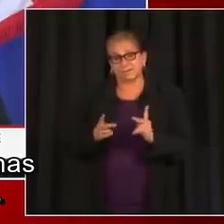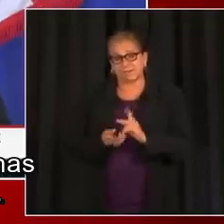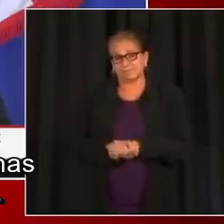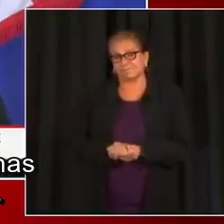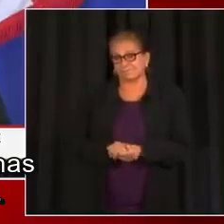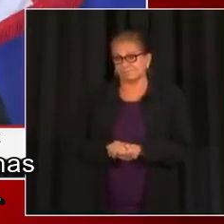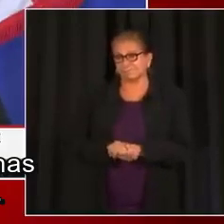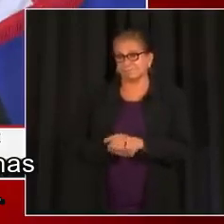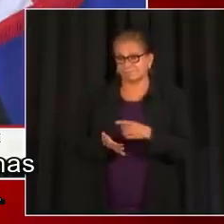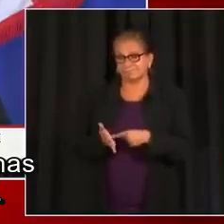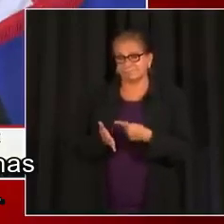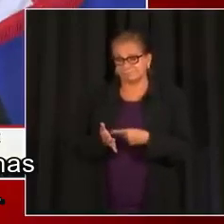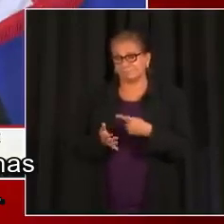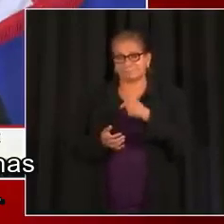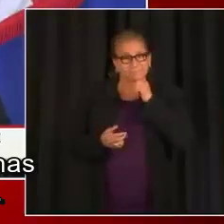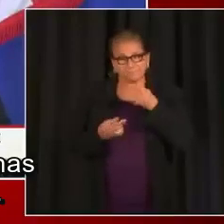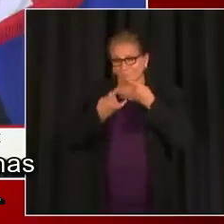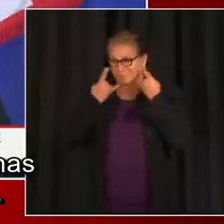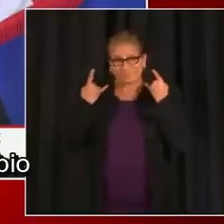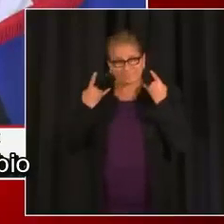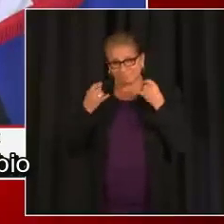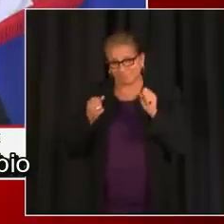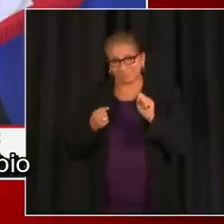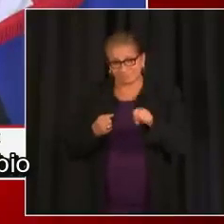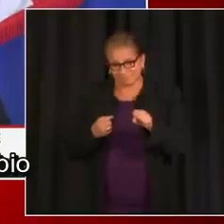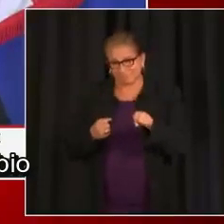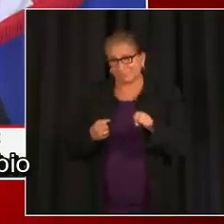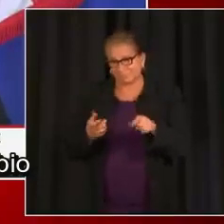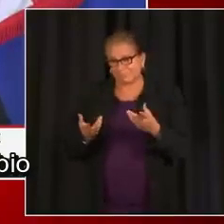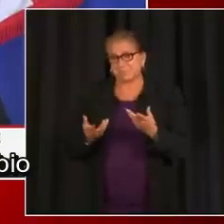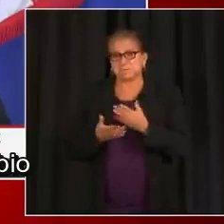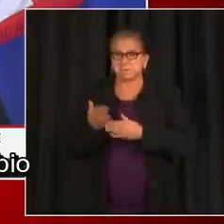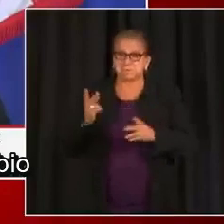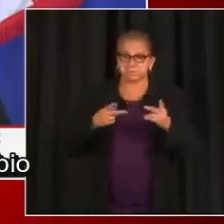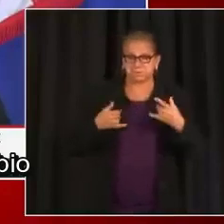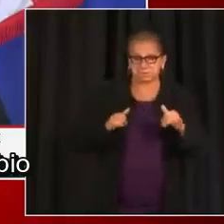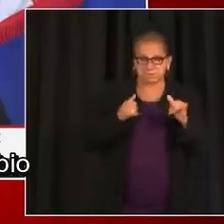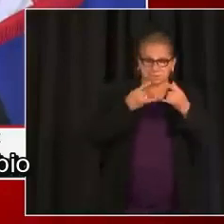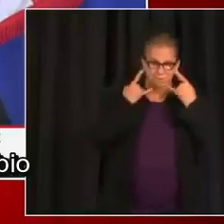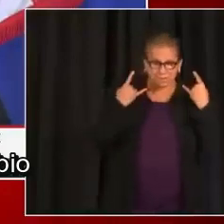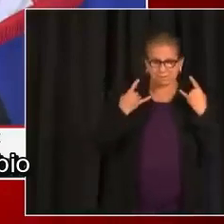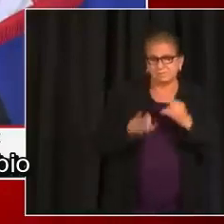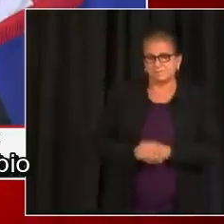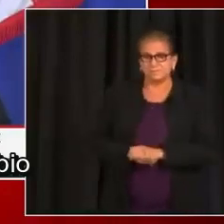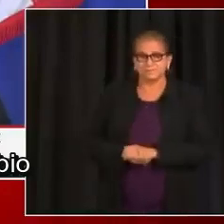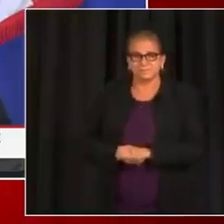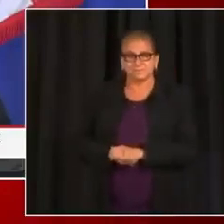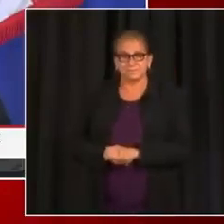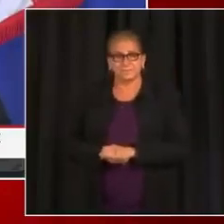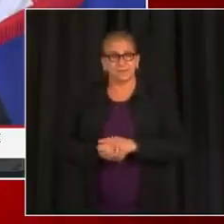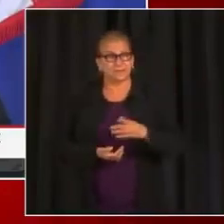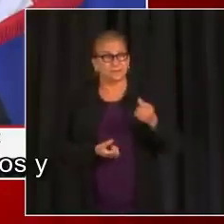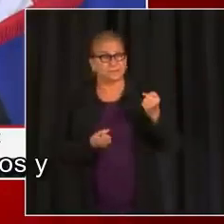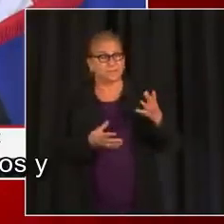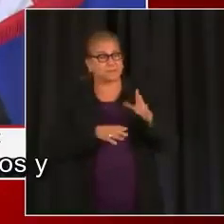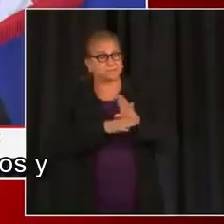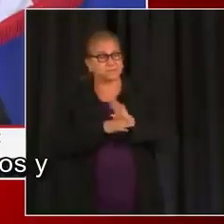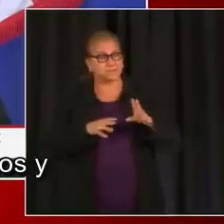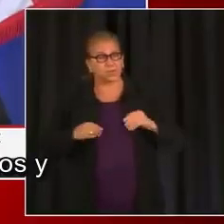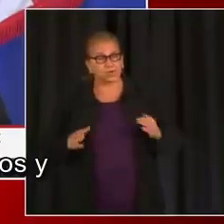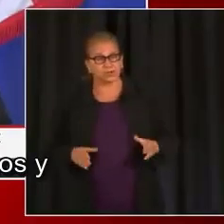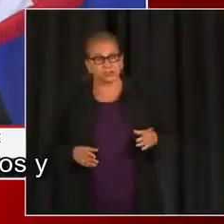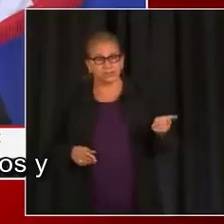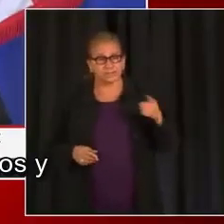siguen utilizando mascarilla. No me parece que sea un gran cambio para muchas personas. Lo que